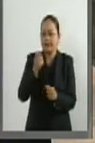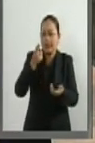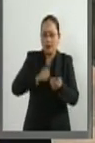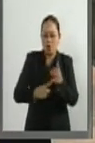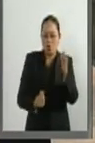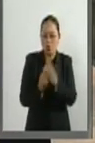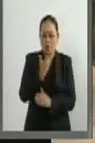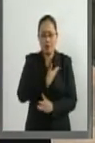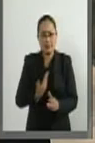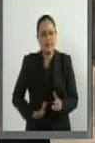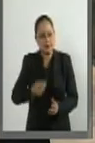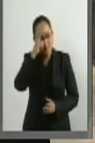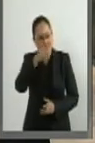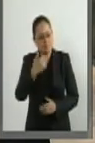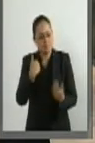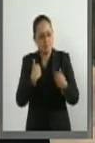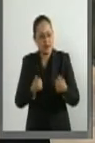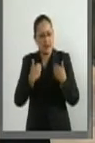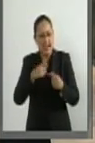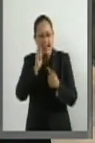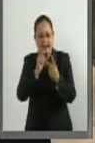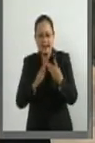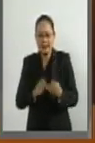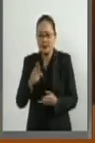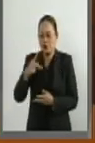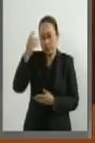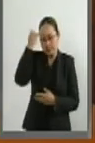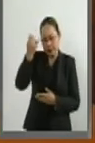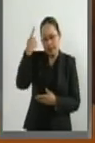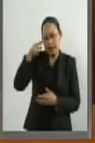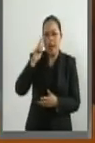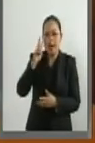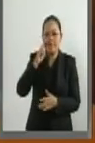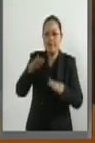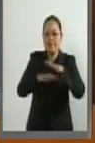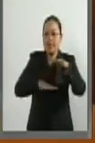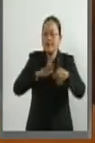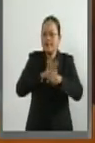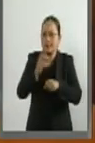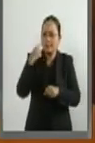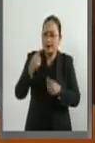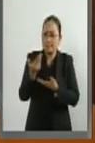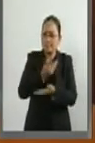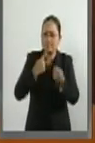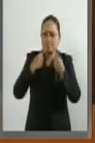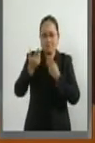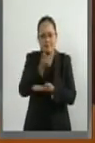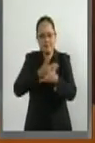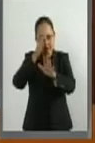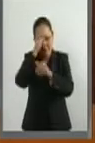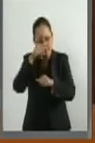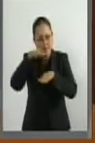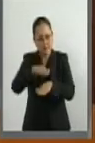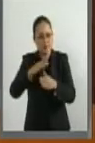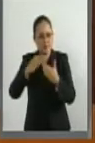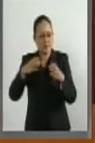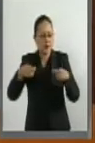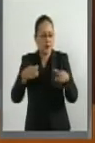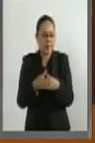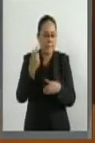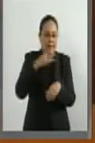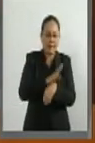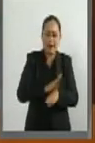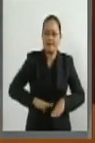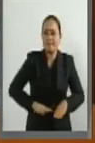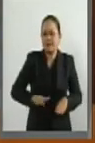nueva administración para sentar las bases que permiten que haya una negociación integral que represente ventajas